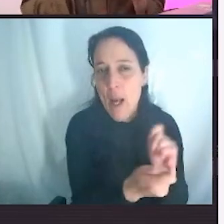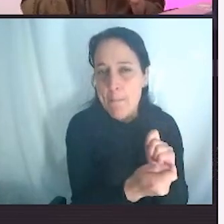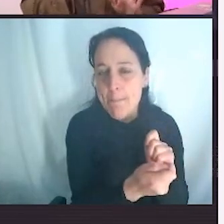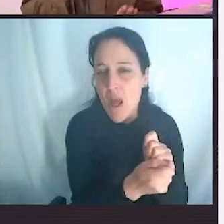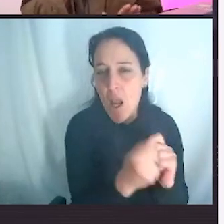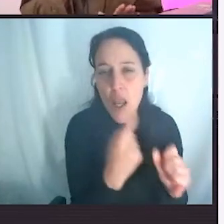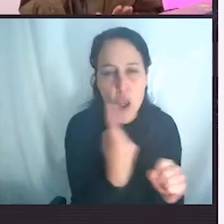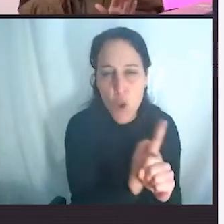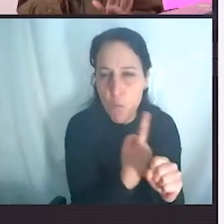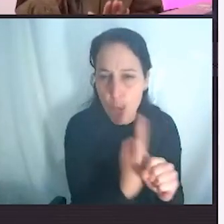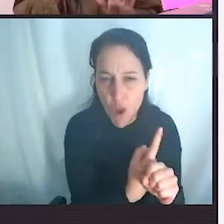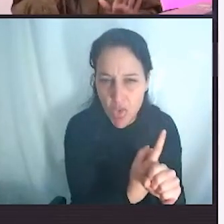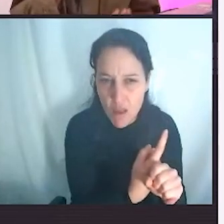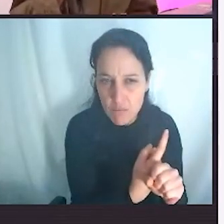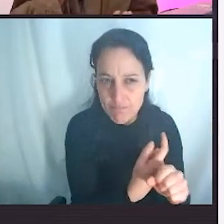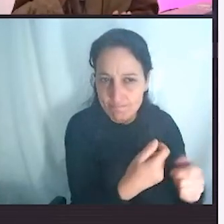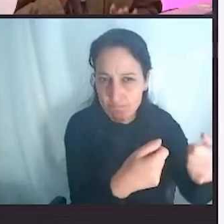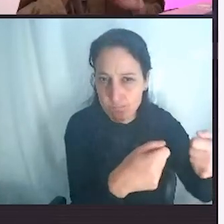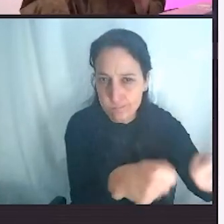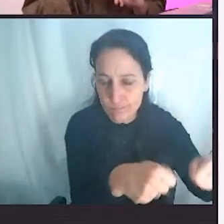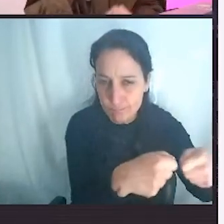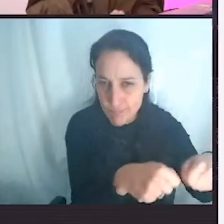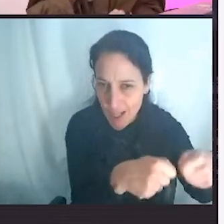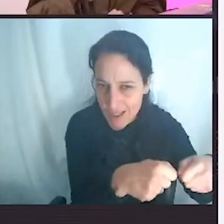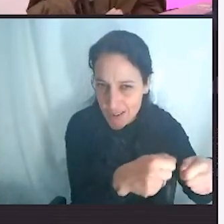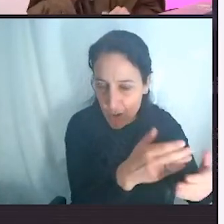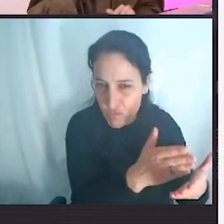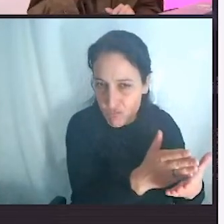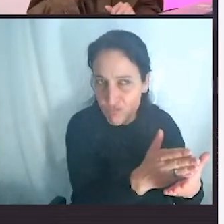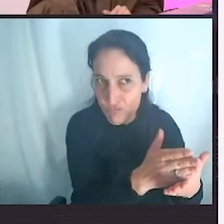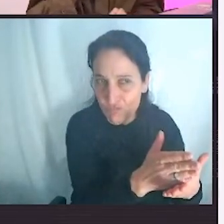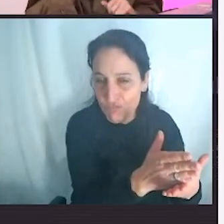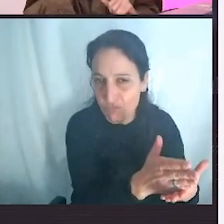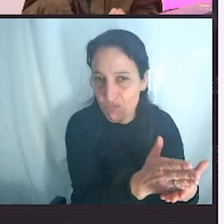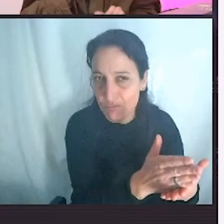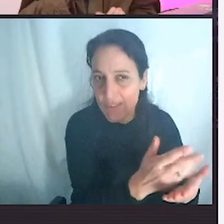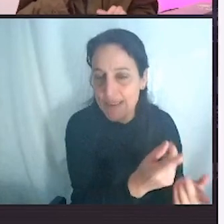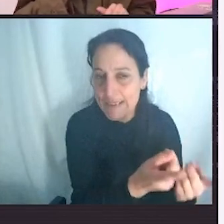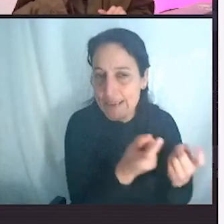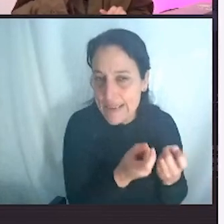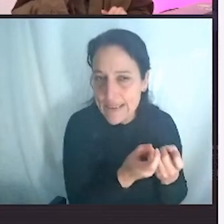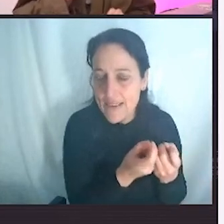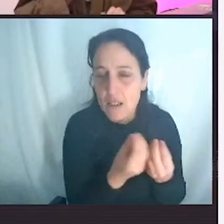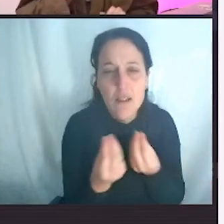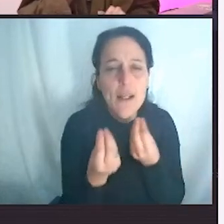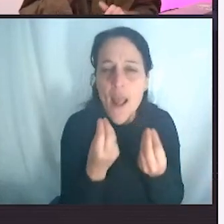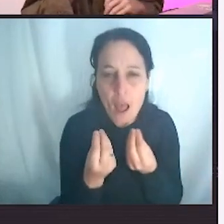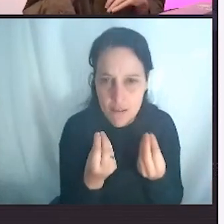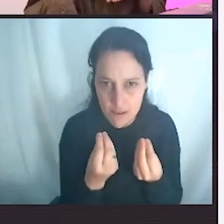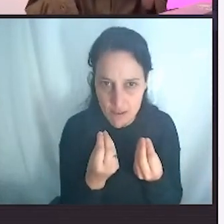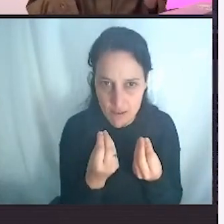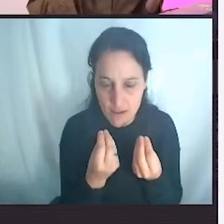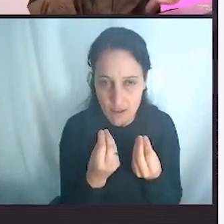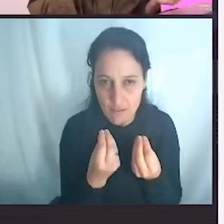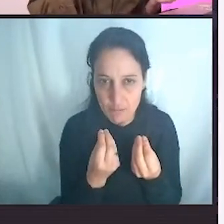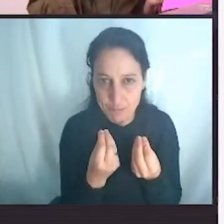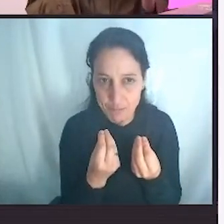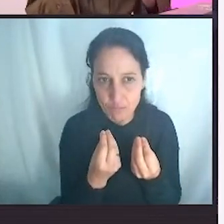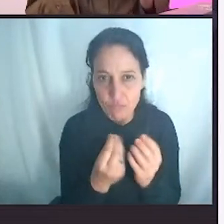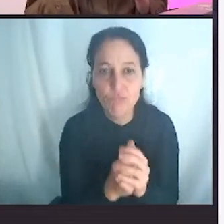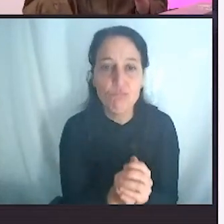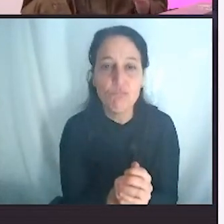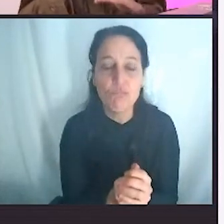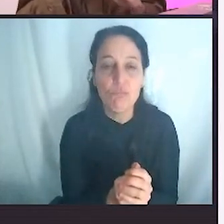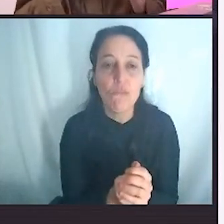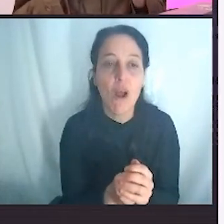todavía. Les vamos a dar unos años. Esas organizaciones lo que pueden hacer, al igual que pasa hoy con los bonos de carbono, que hay